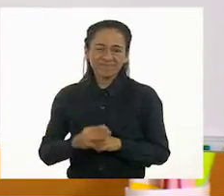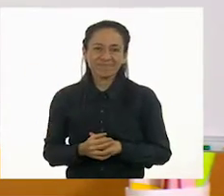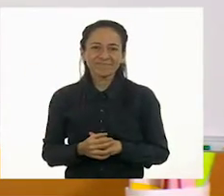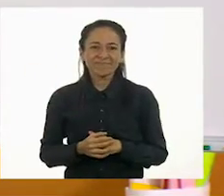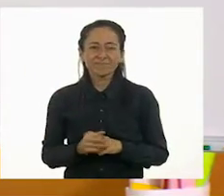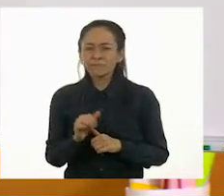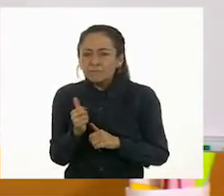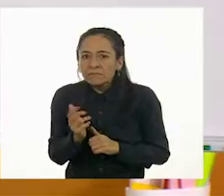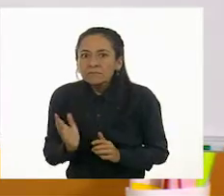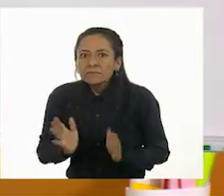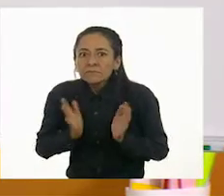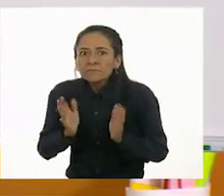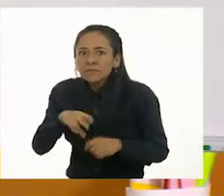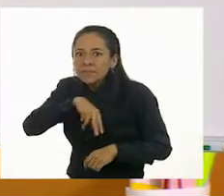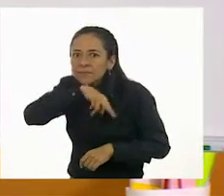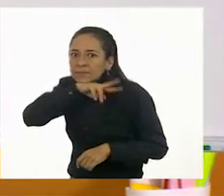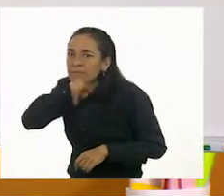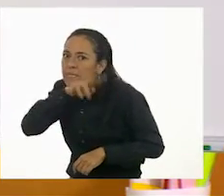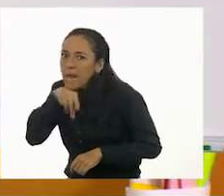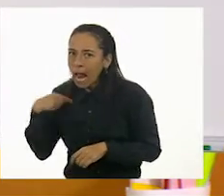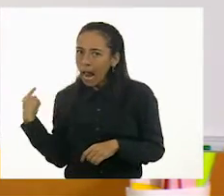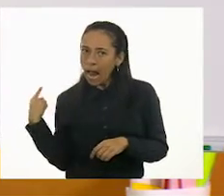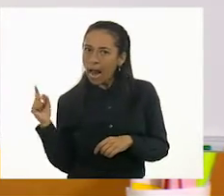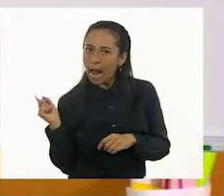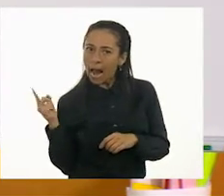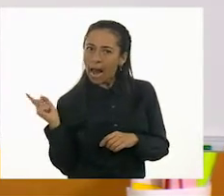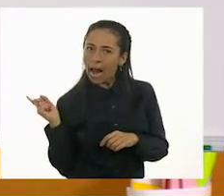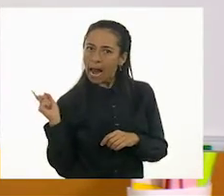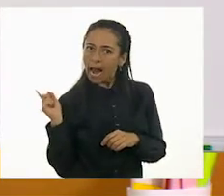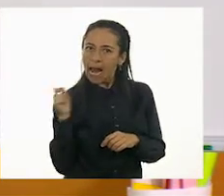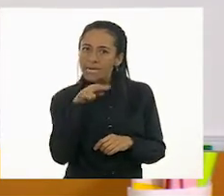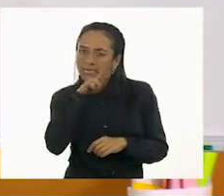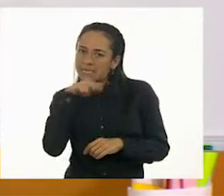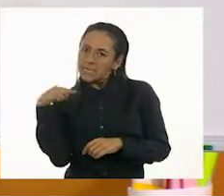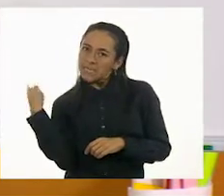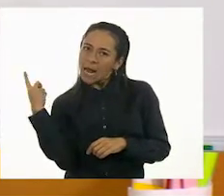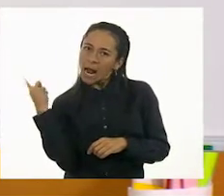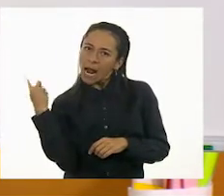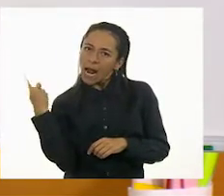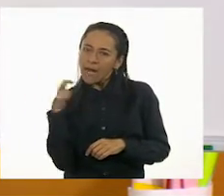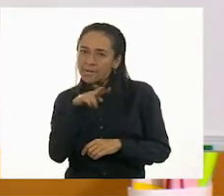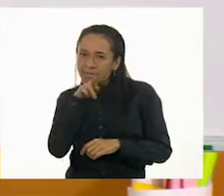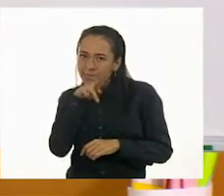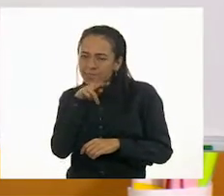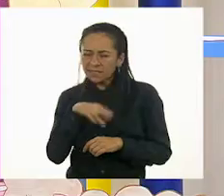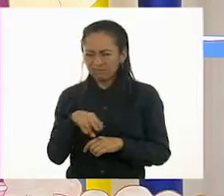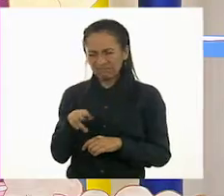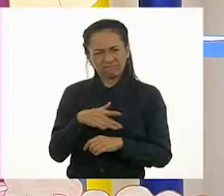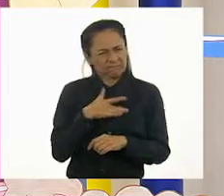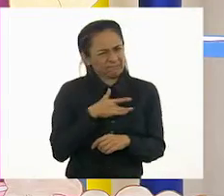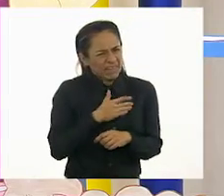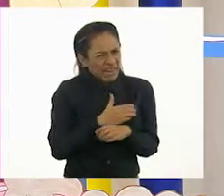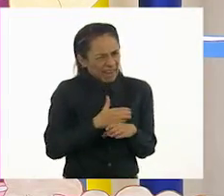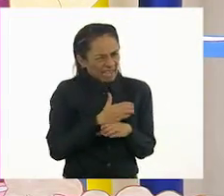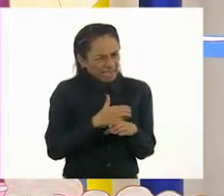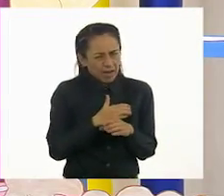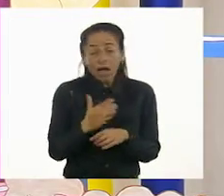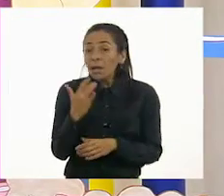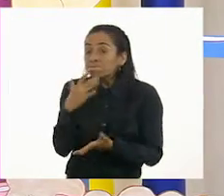Tenemos una víbora de cascabel. Pero yo la veo más café, ¿verdad? Sí. Una rana.